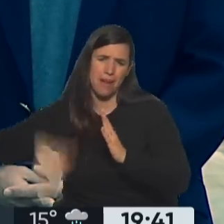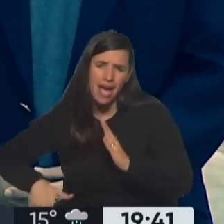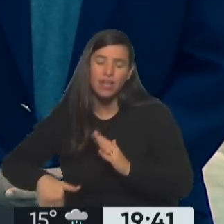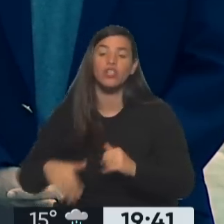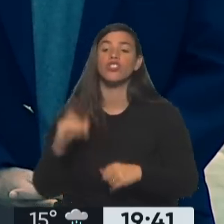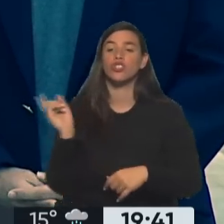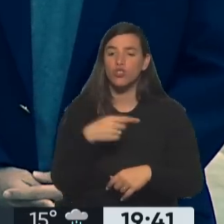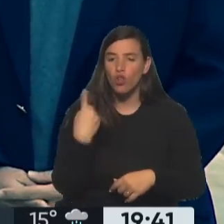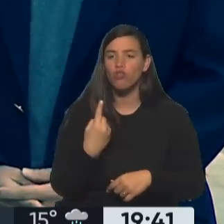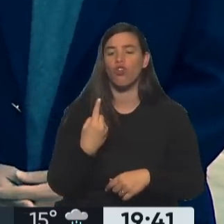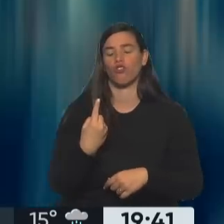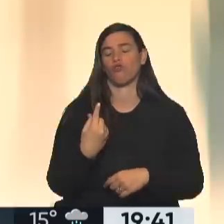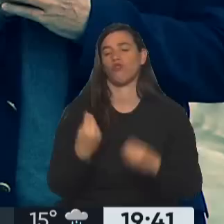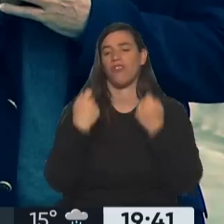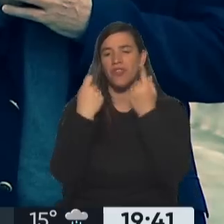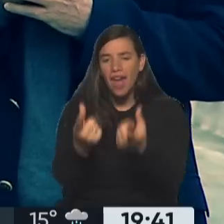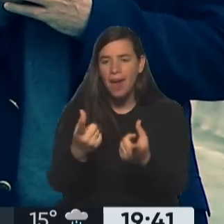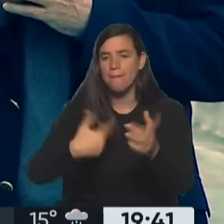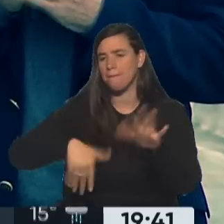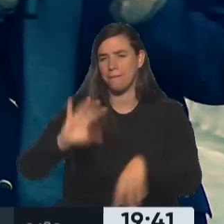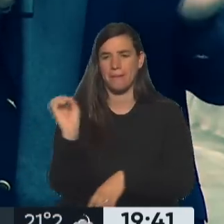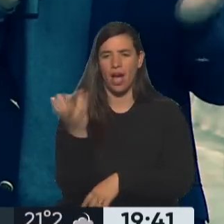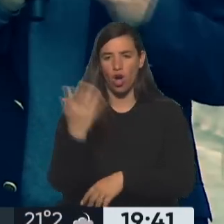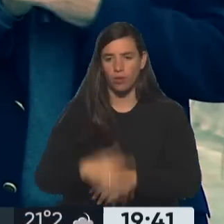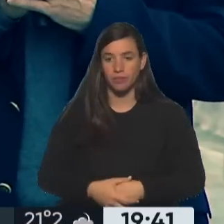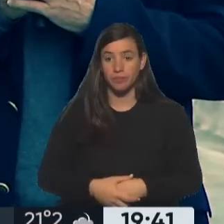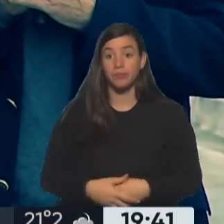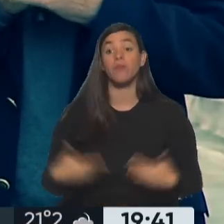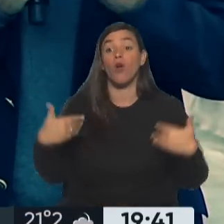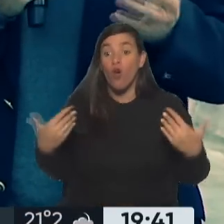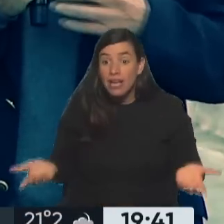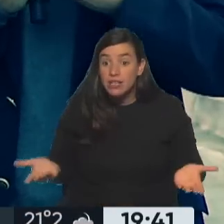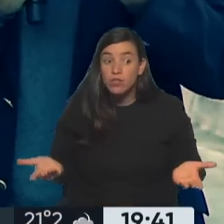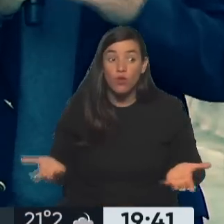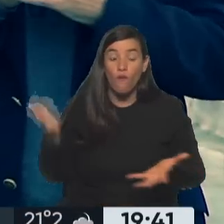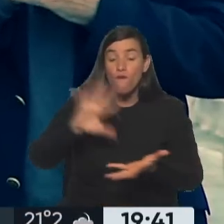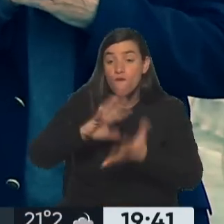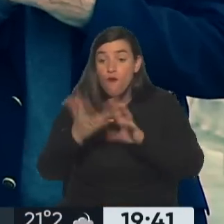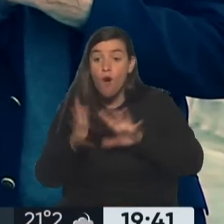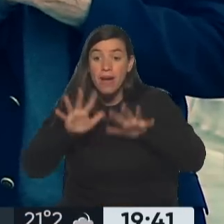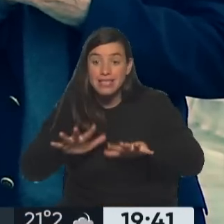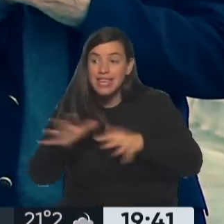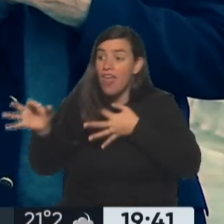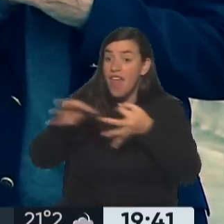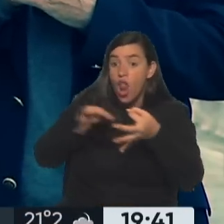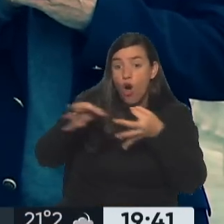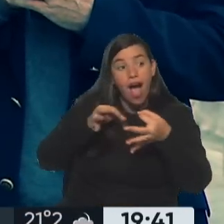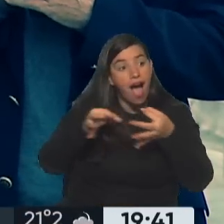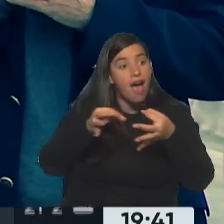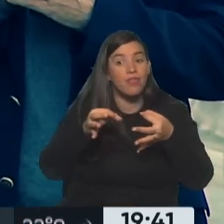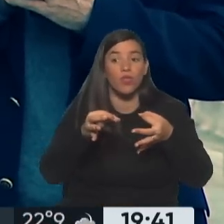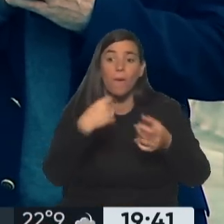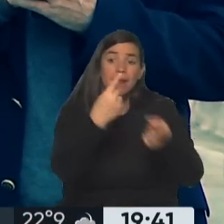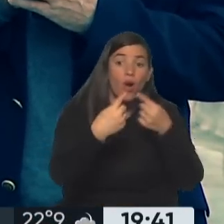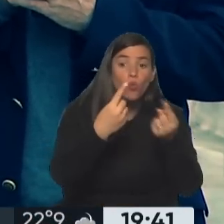país todo, la mejor alternativa posible. Y por eso este camino es el más apropiado, dialogando, acordando y, sobre todo, preguntándole a la sociedad